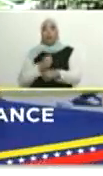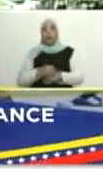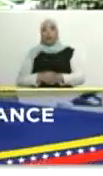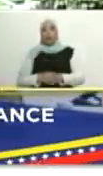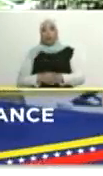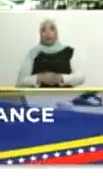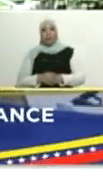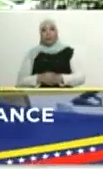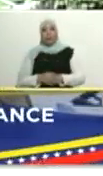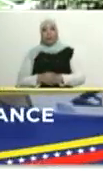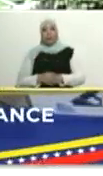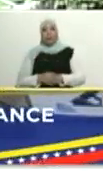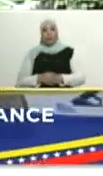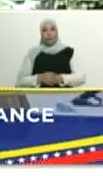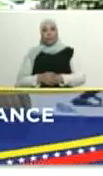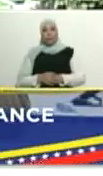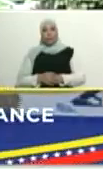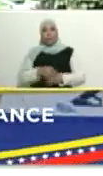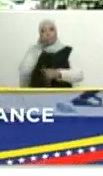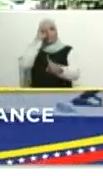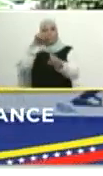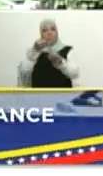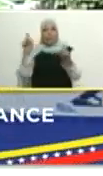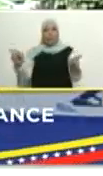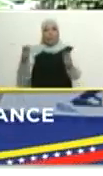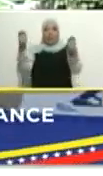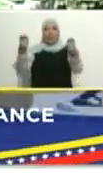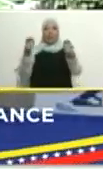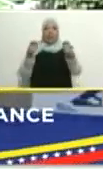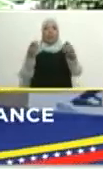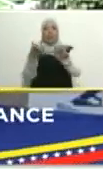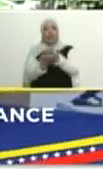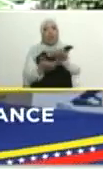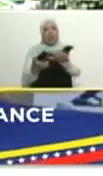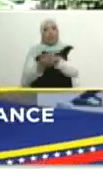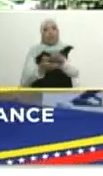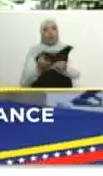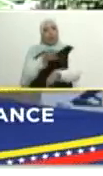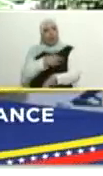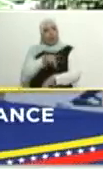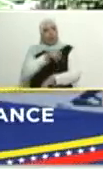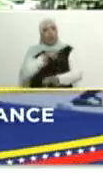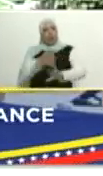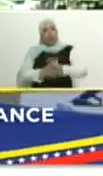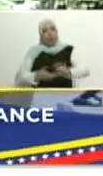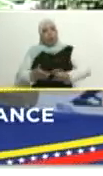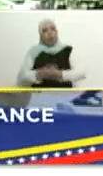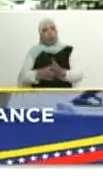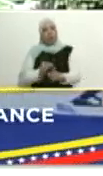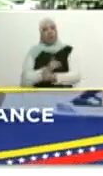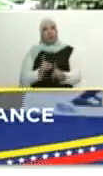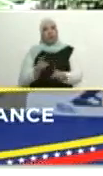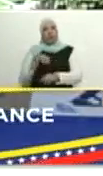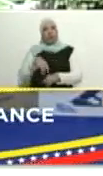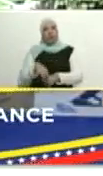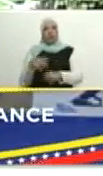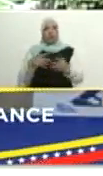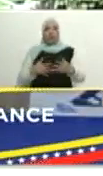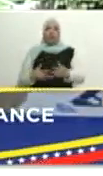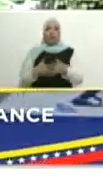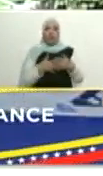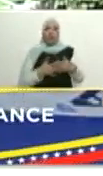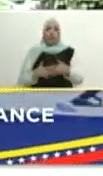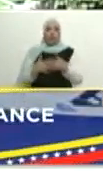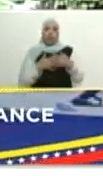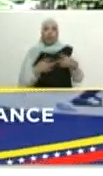que la metan en la campaña sucia, que se adelanta desde el Departamento de Estado de los Estados Unidos de